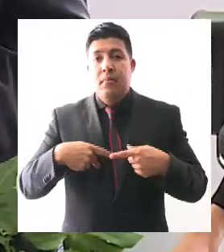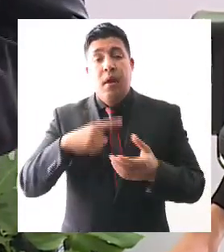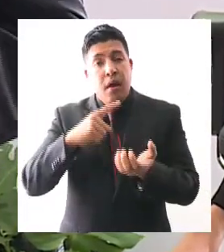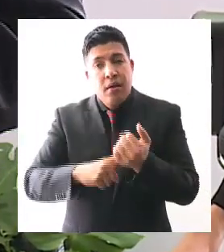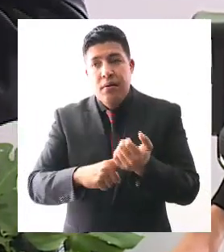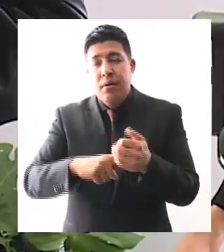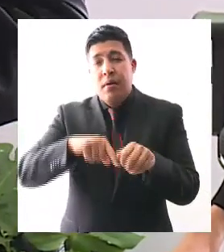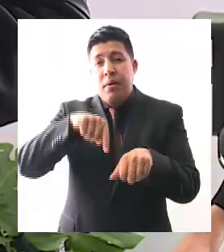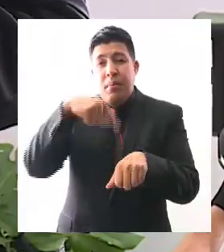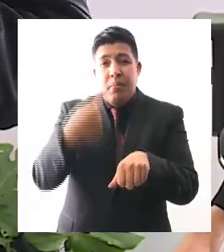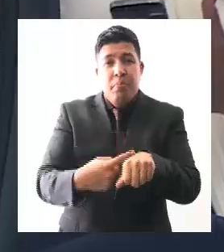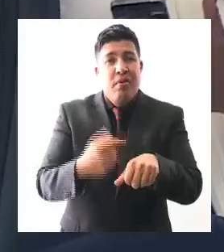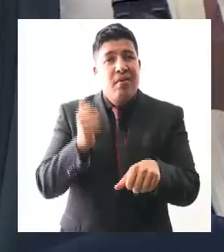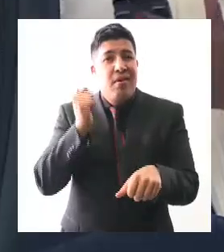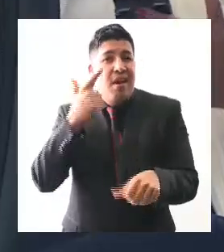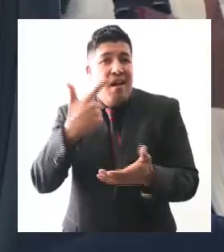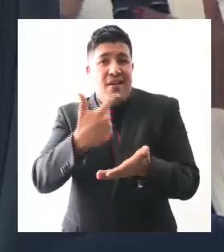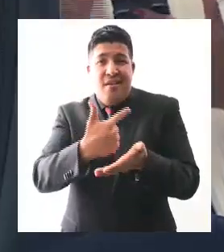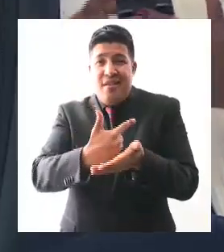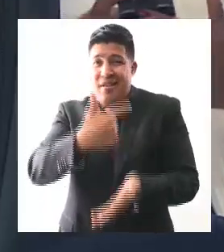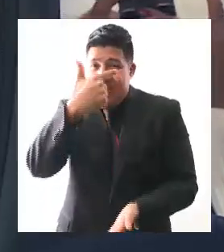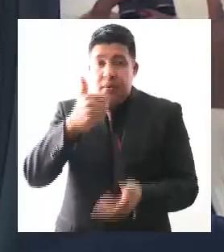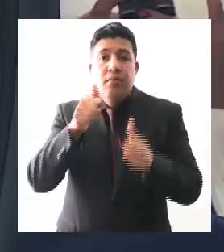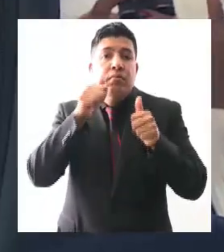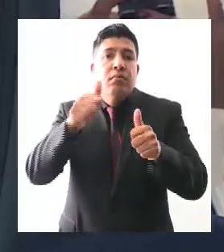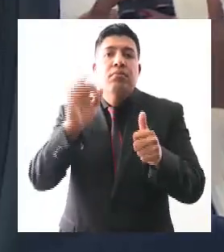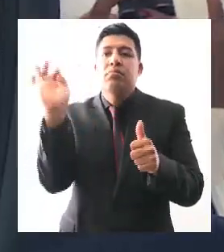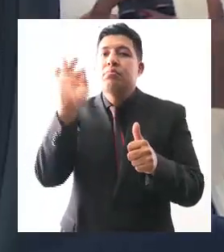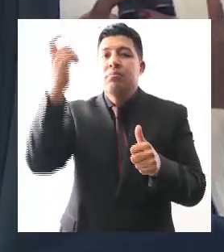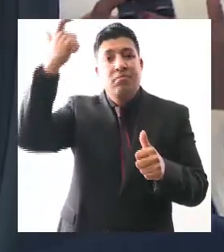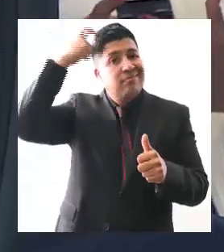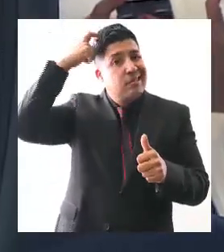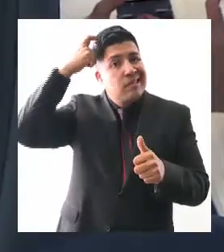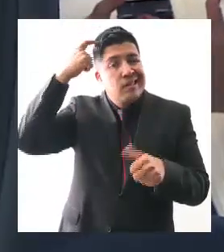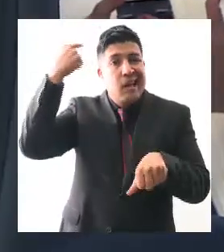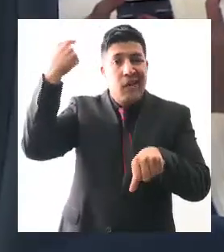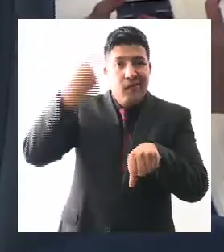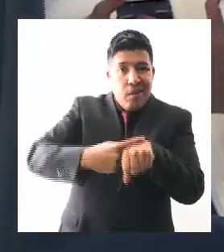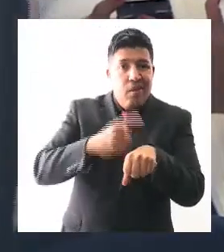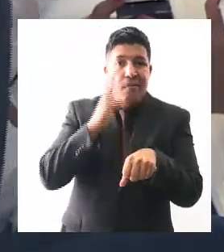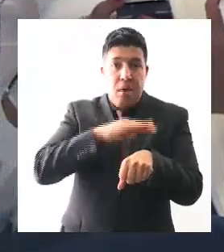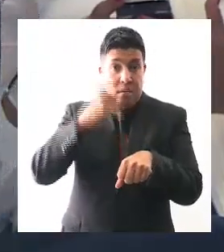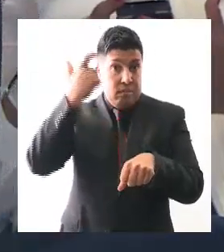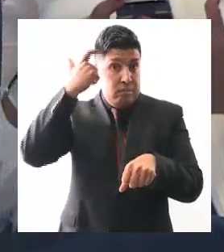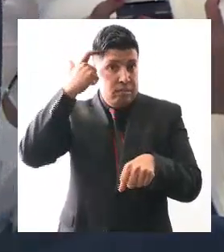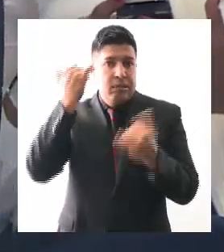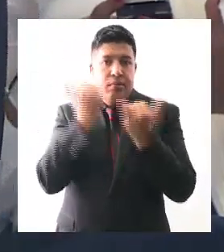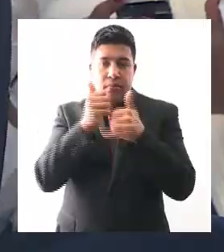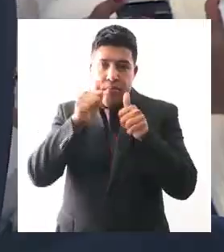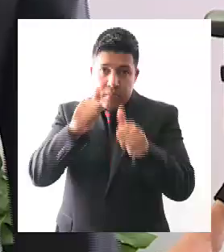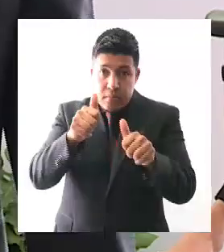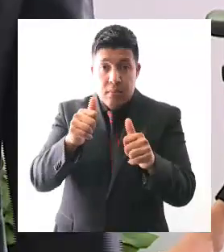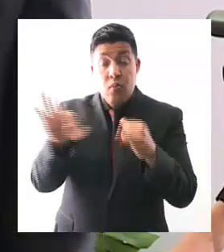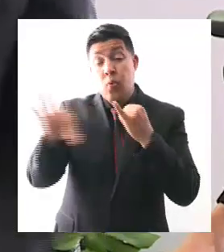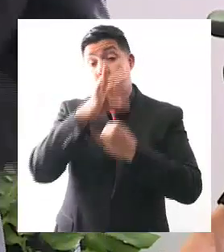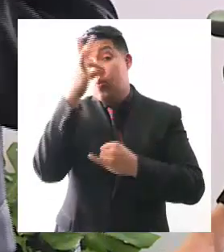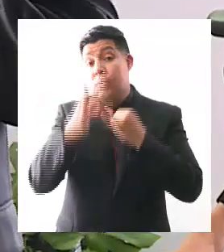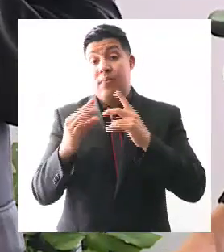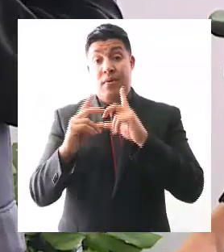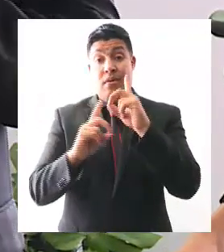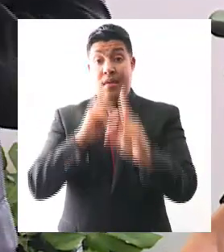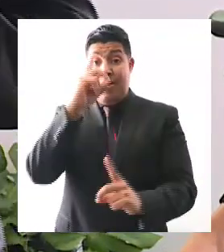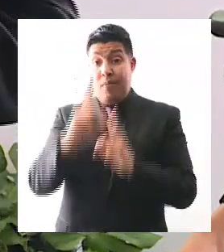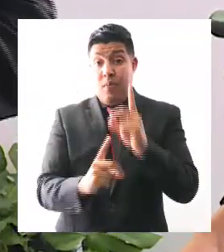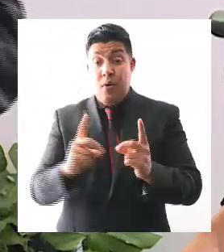crónicas, enfermos psiquiátricos, diabéticos y demás. Por último, el deporte. El deporte pues fueron más de